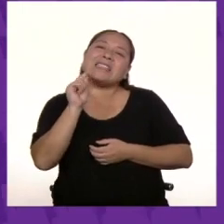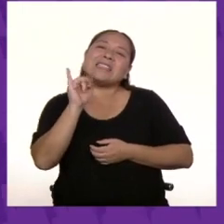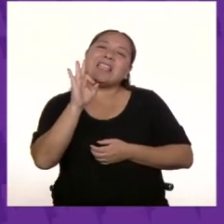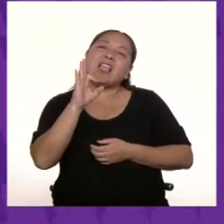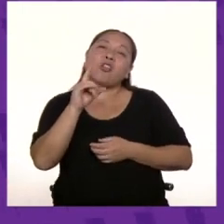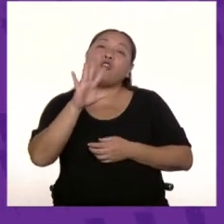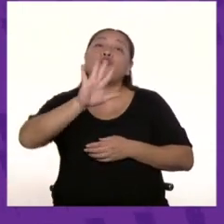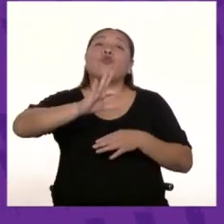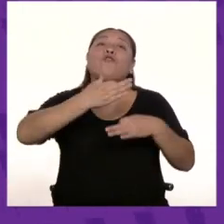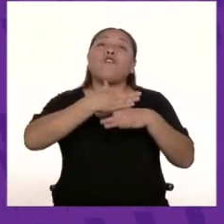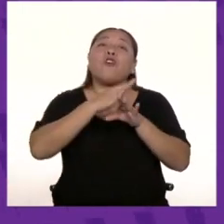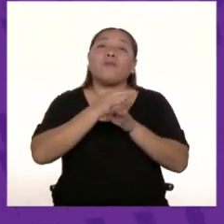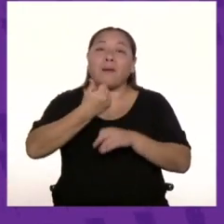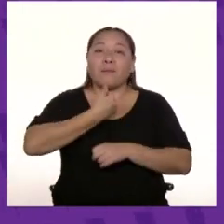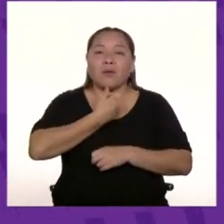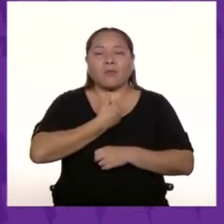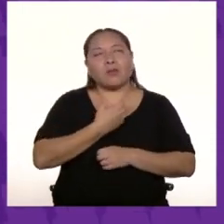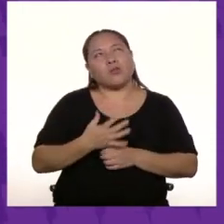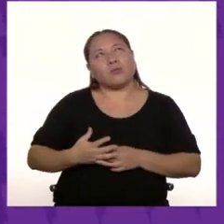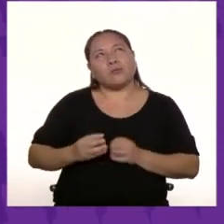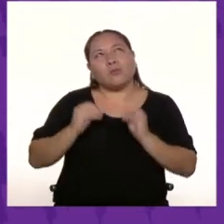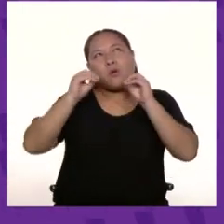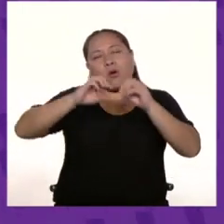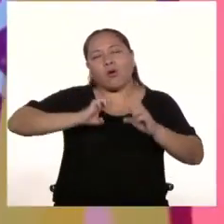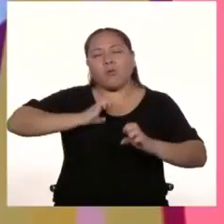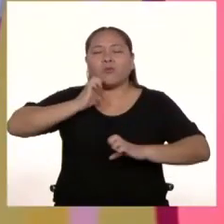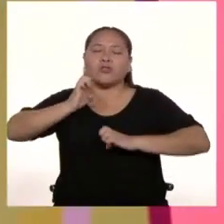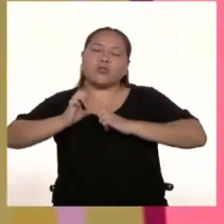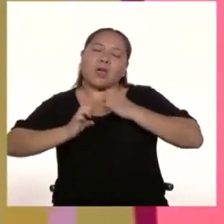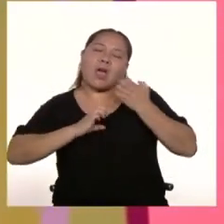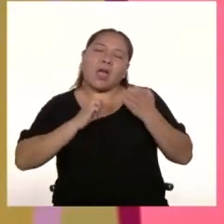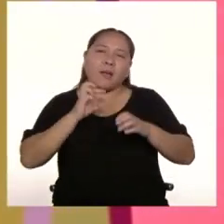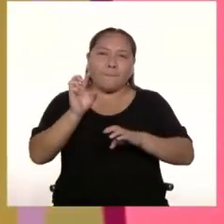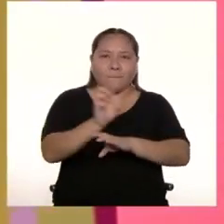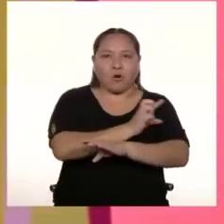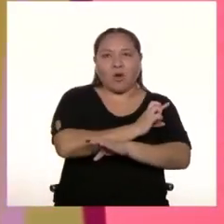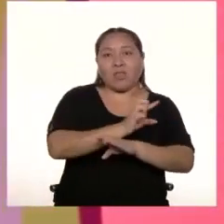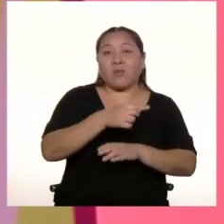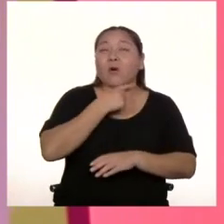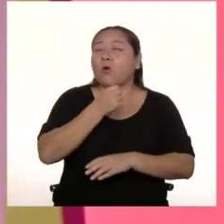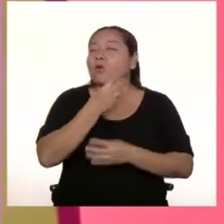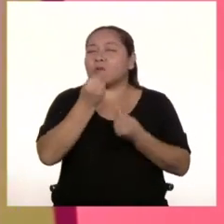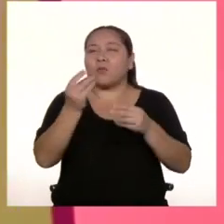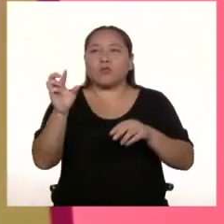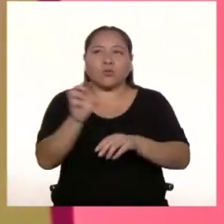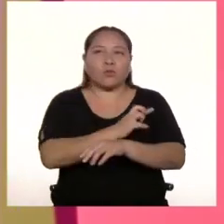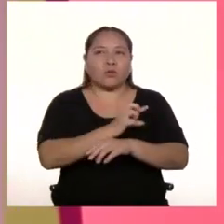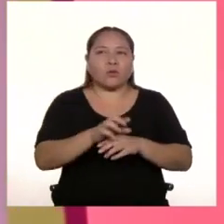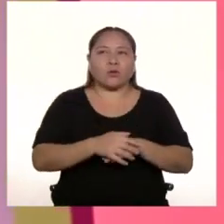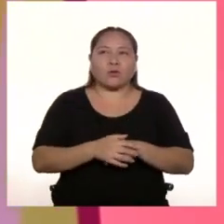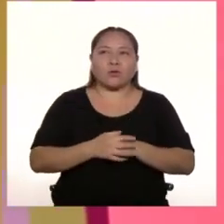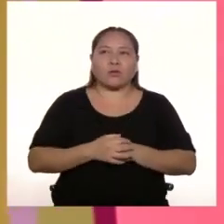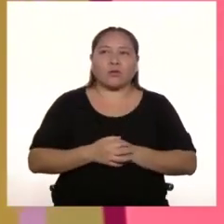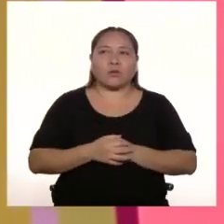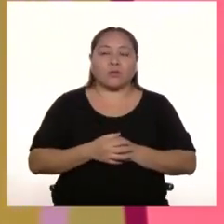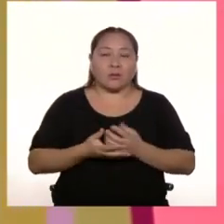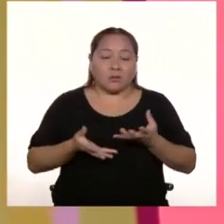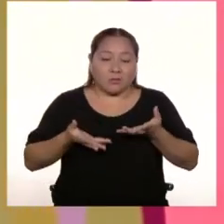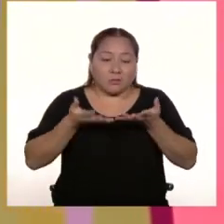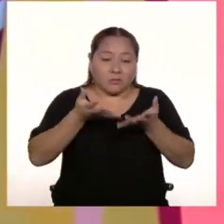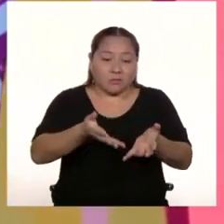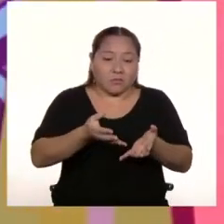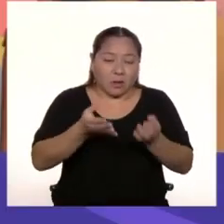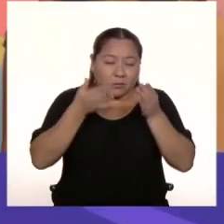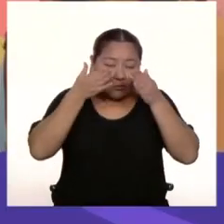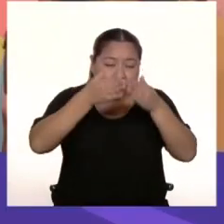emocional Personal, poético Me gusta mucho la poesía De hecho, el último hijo que he hecho El concepto principal es la